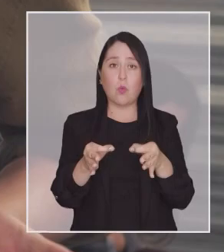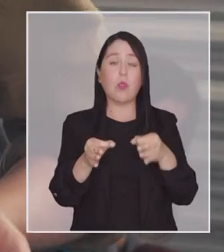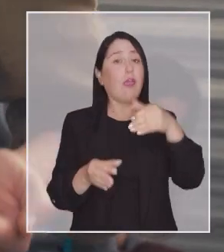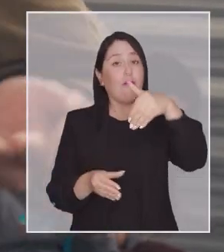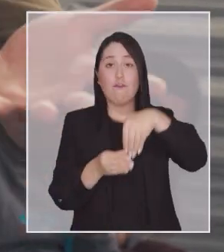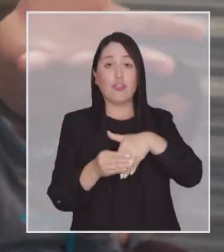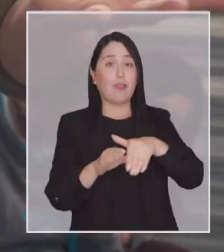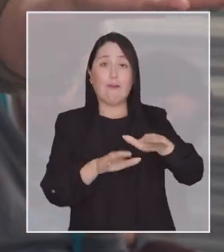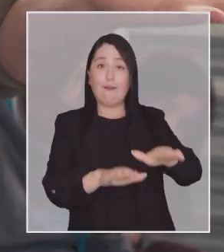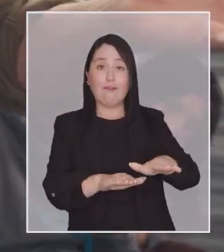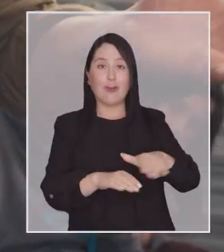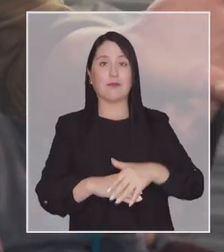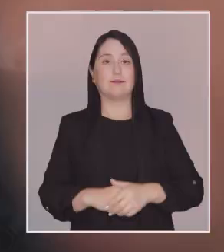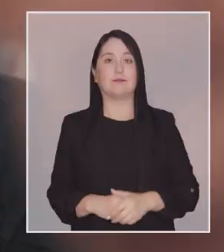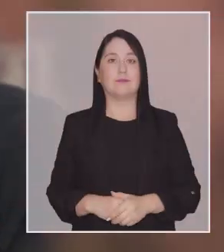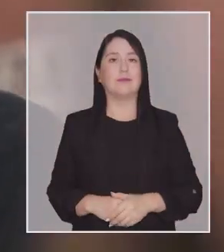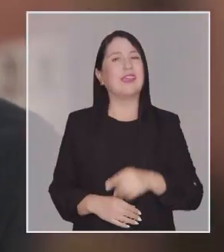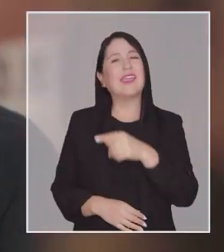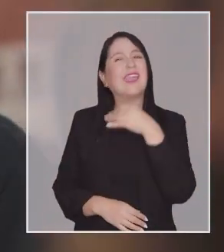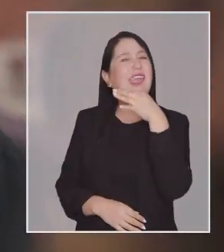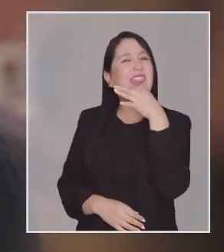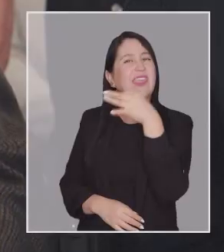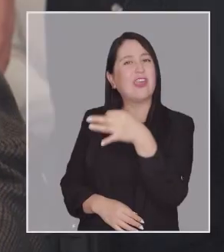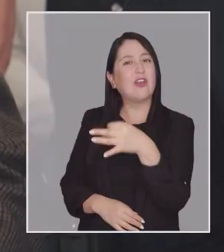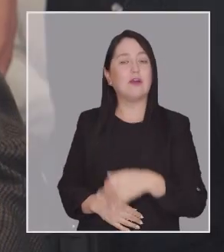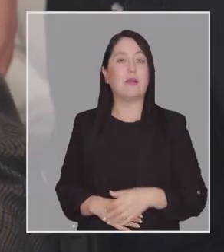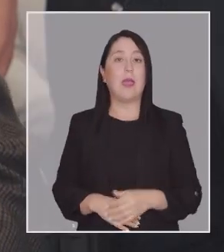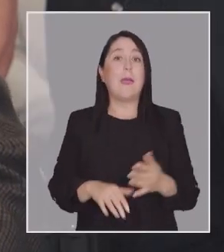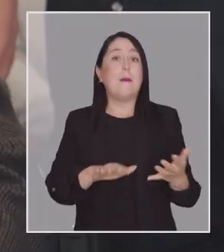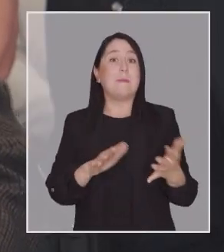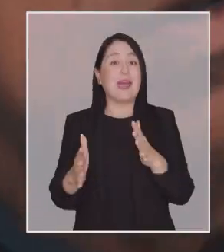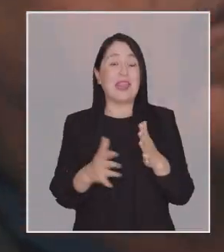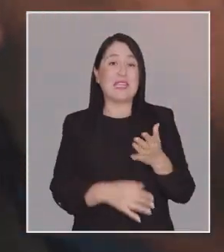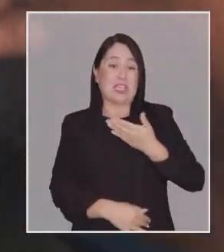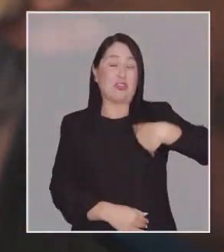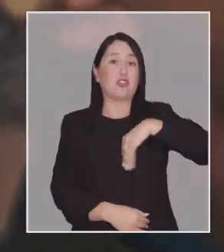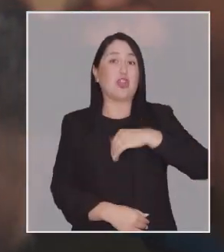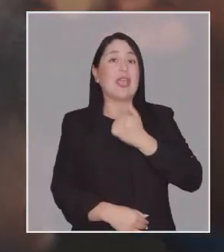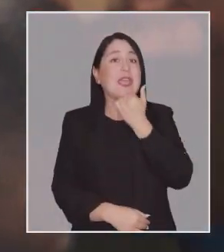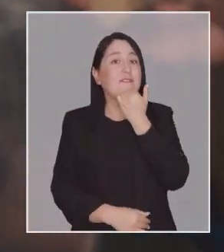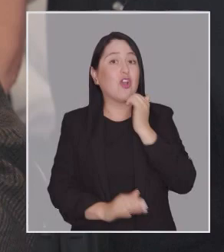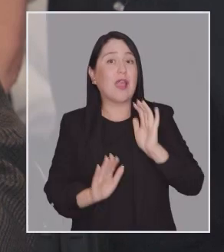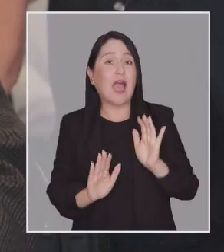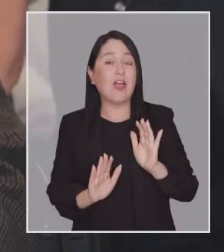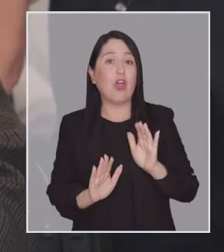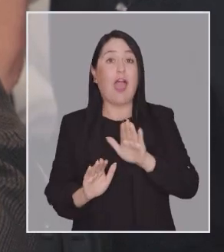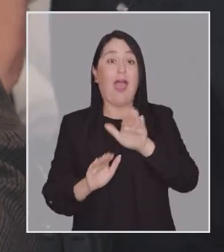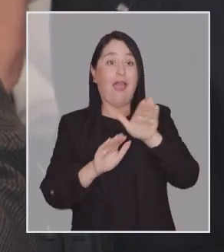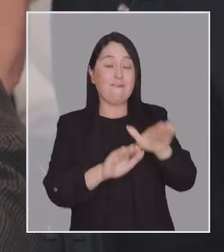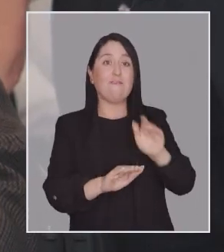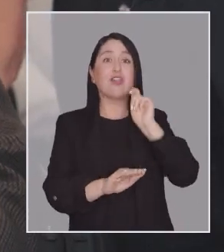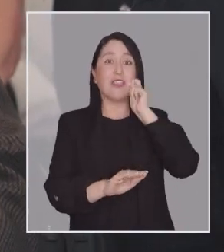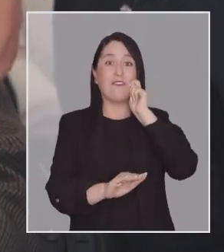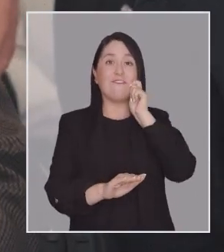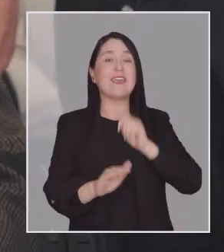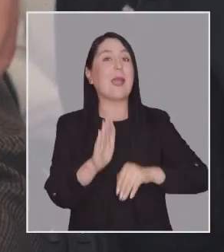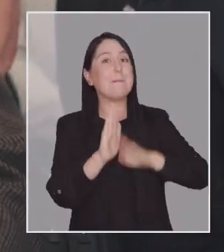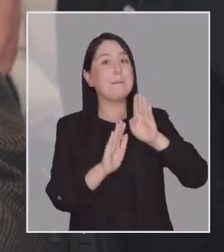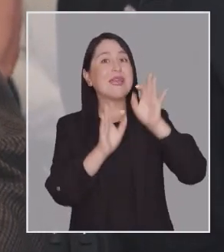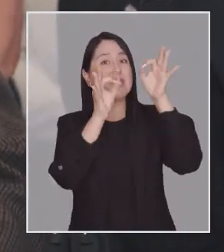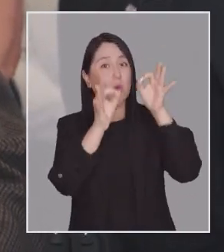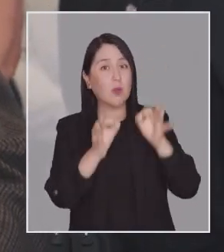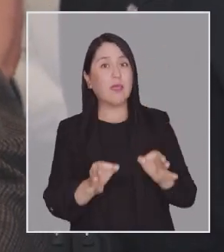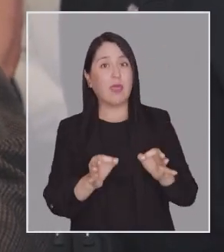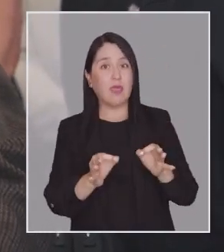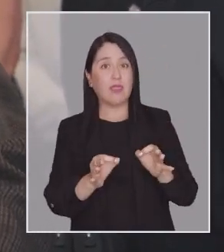la seguridad, vamos a estar con él a favor. ¿Qué dijo? Parece que estamos equivocados. Él a favor y a favor de